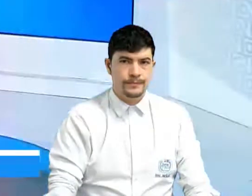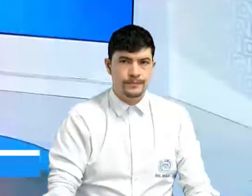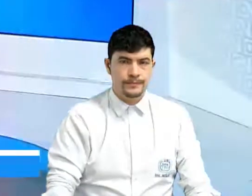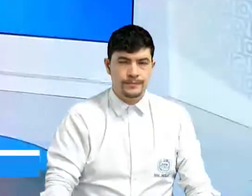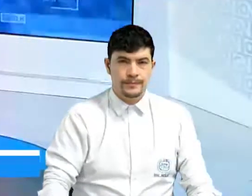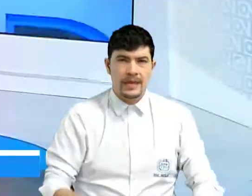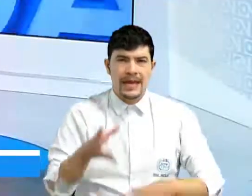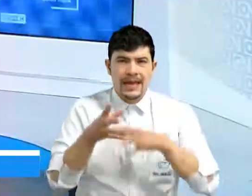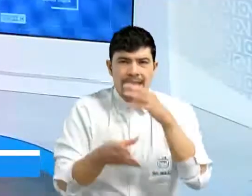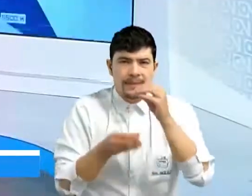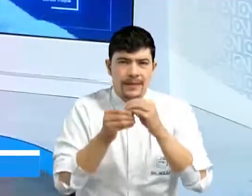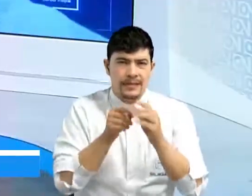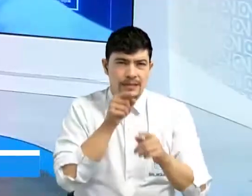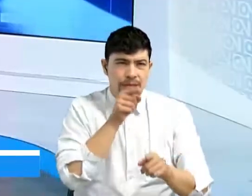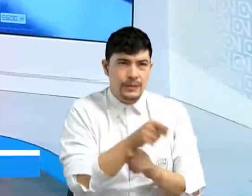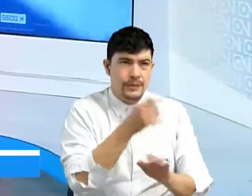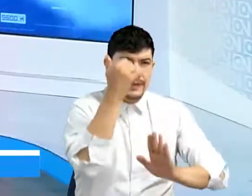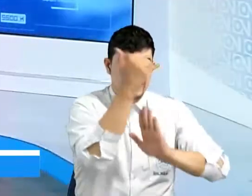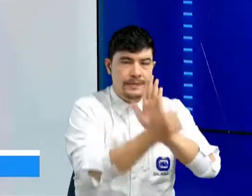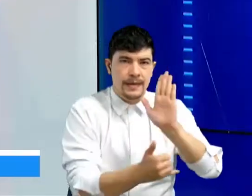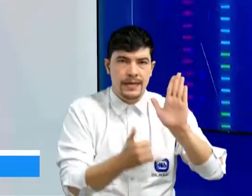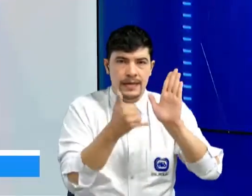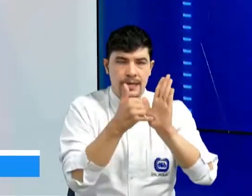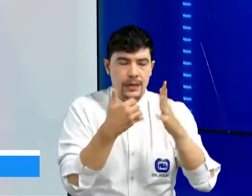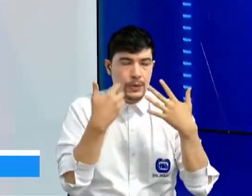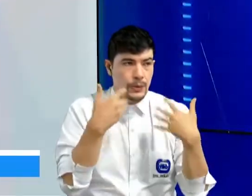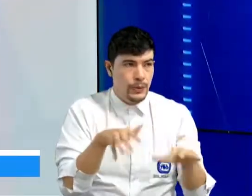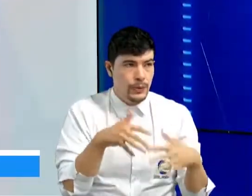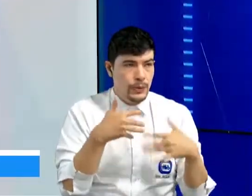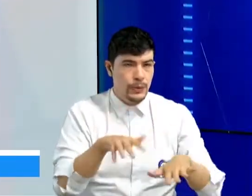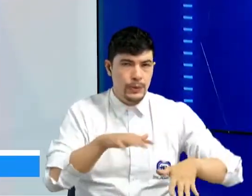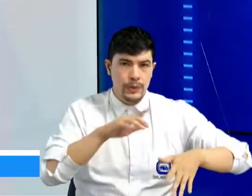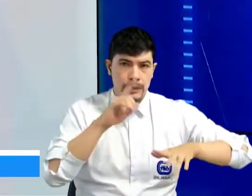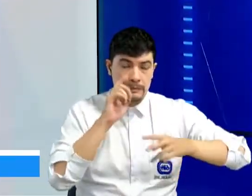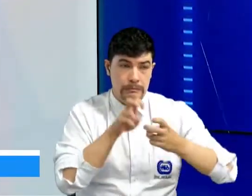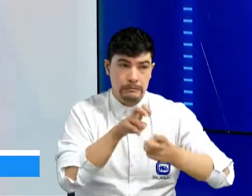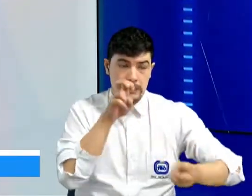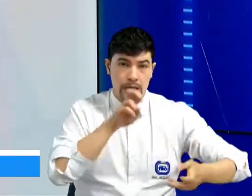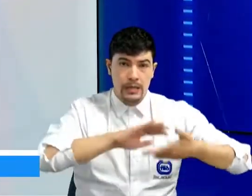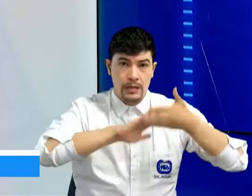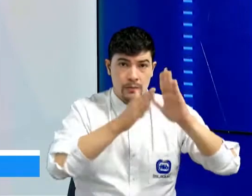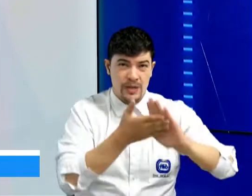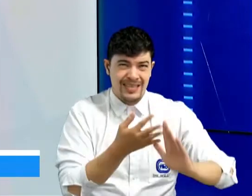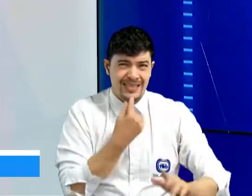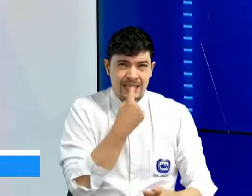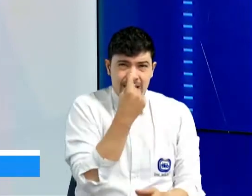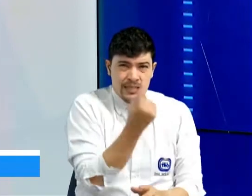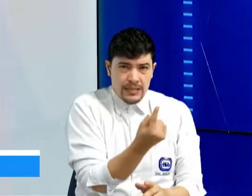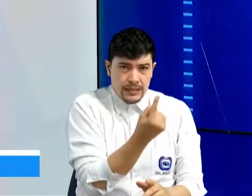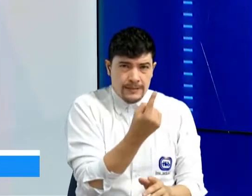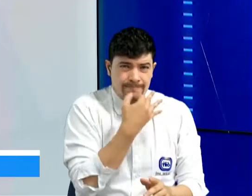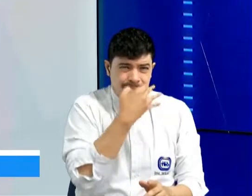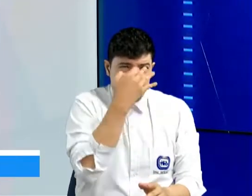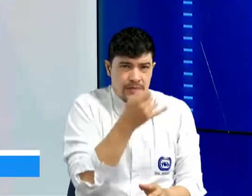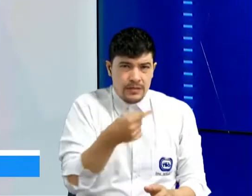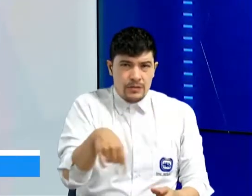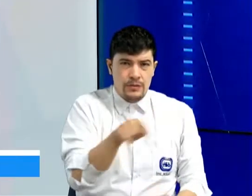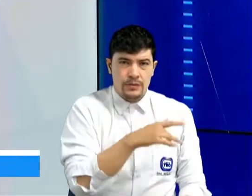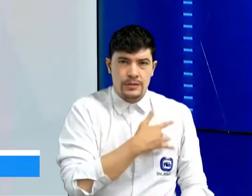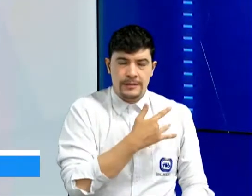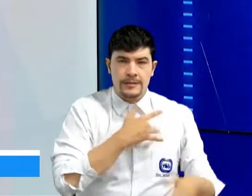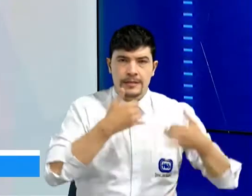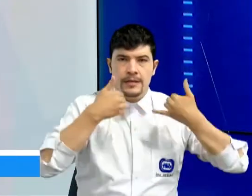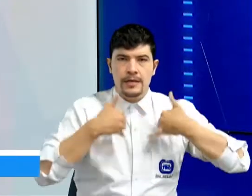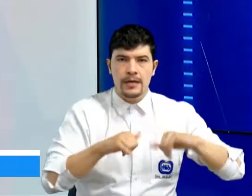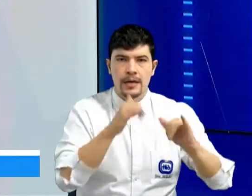Esta imagen ha causado polémica porque la comunidad dicen y aseguran para el ente ciudadano que se sienten traicionados, ya que se